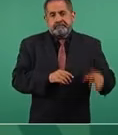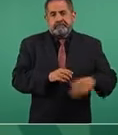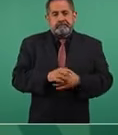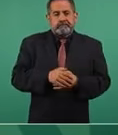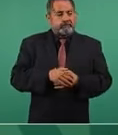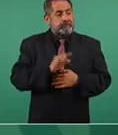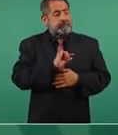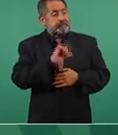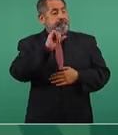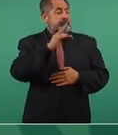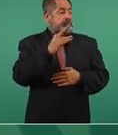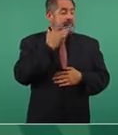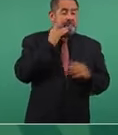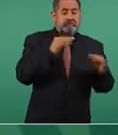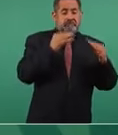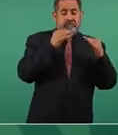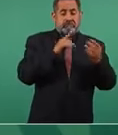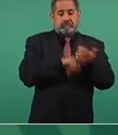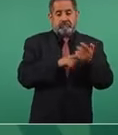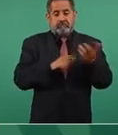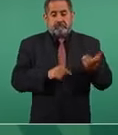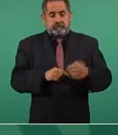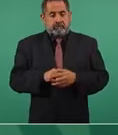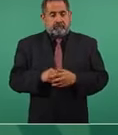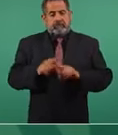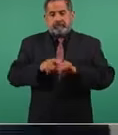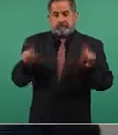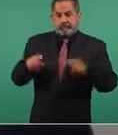famosos, que no estoy hablando de Alcázar,